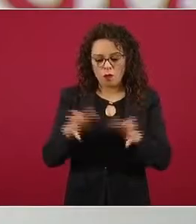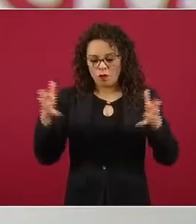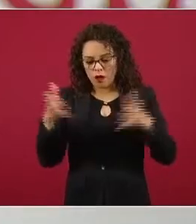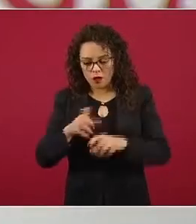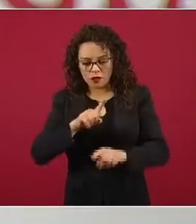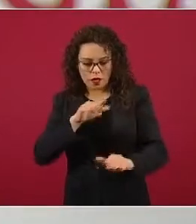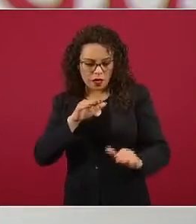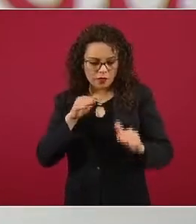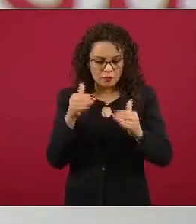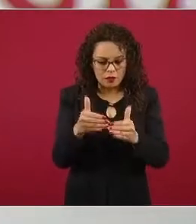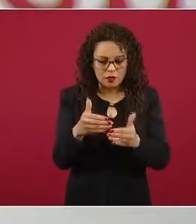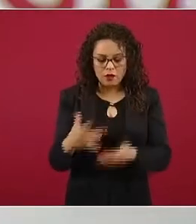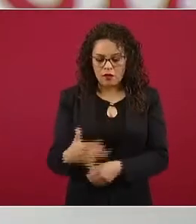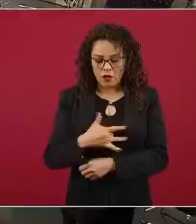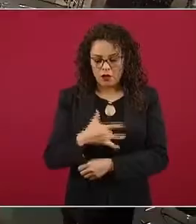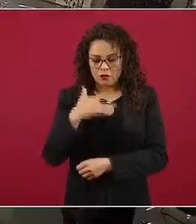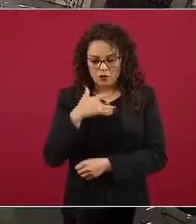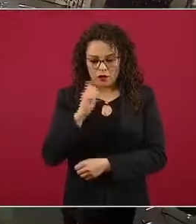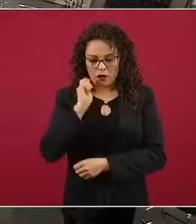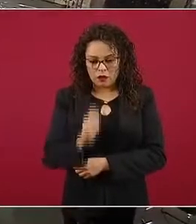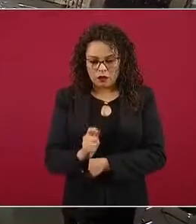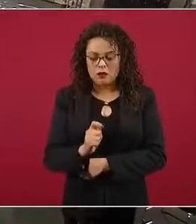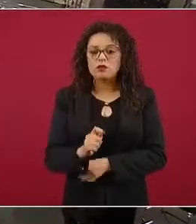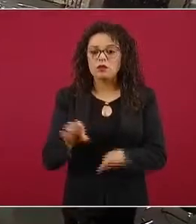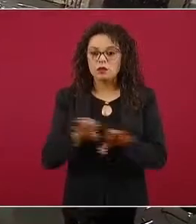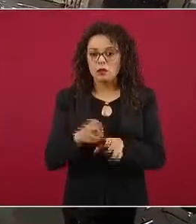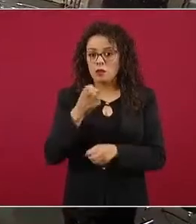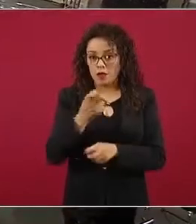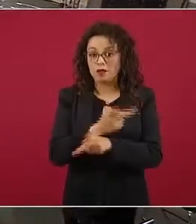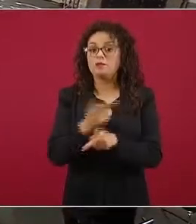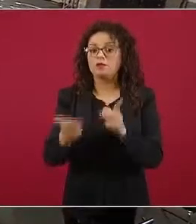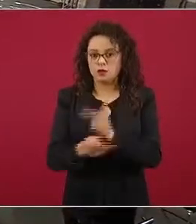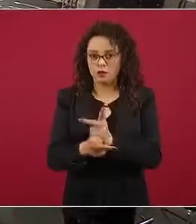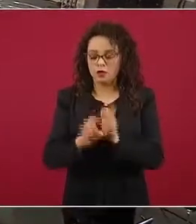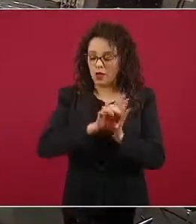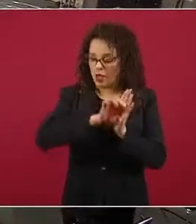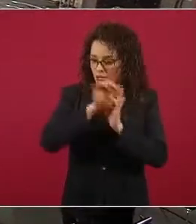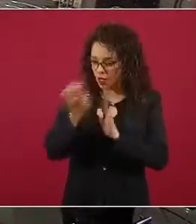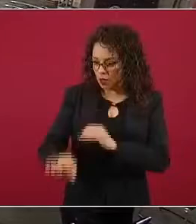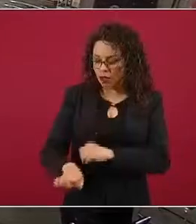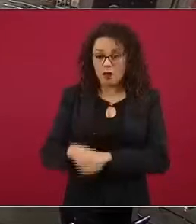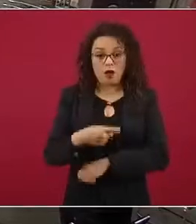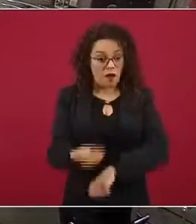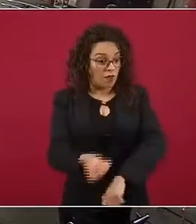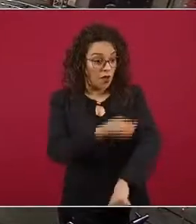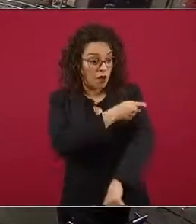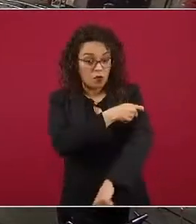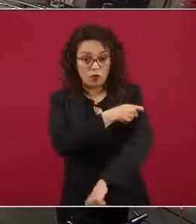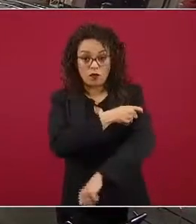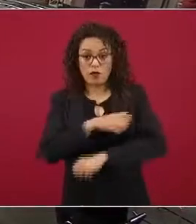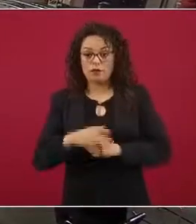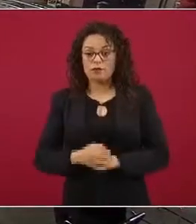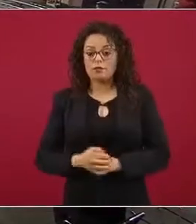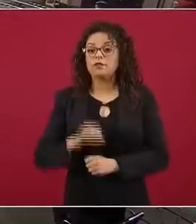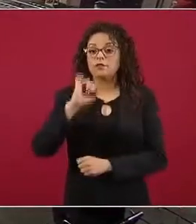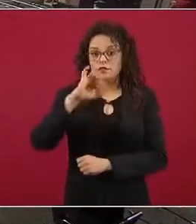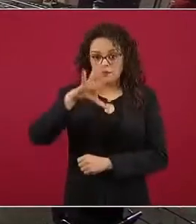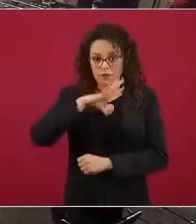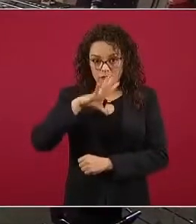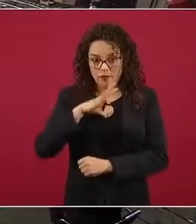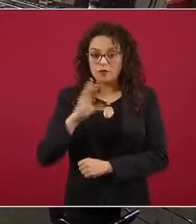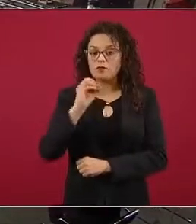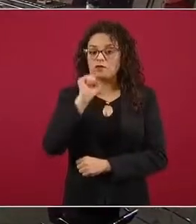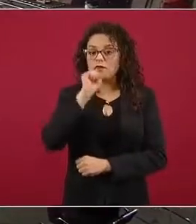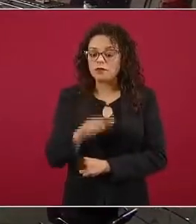específicas que pueden tener los productos. Por ejemplo, en las vacunas sí se generan o no anticuerpos